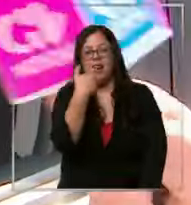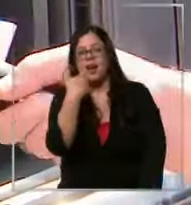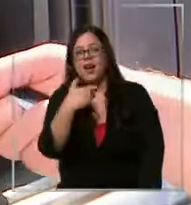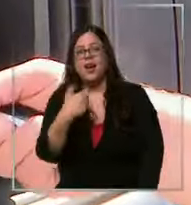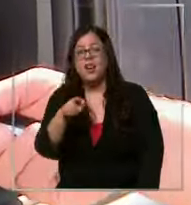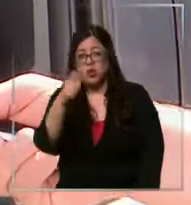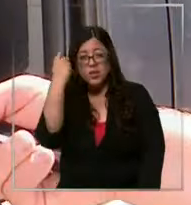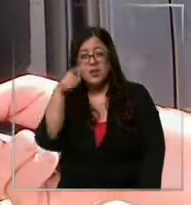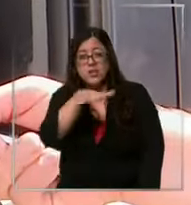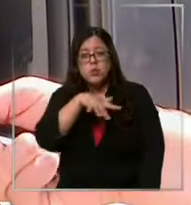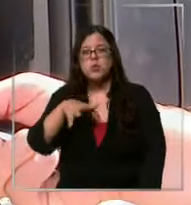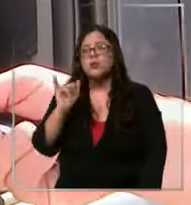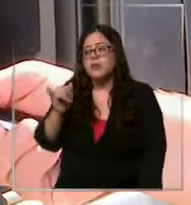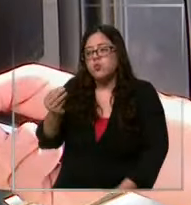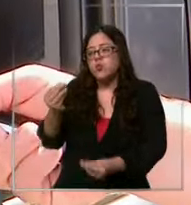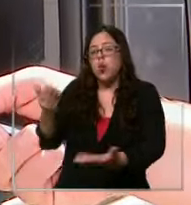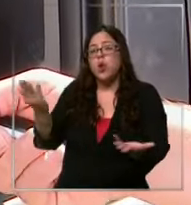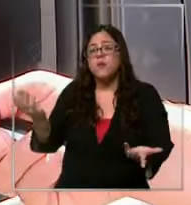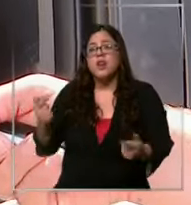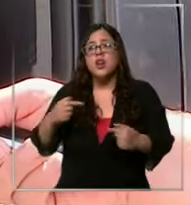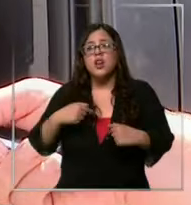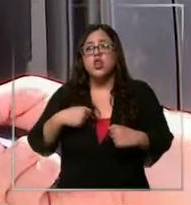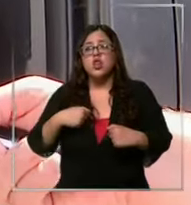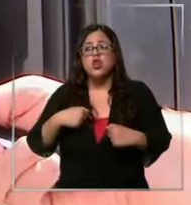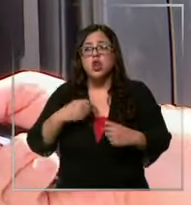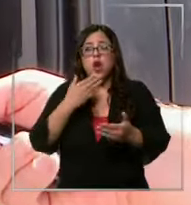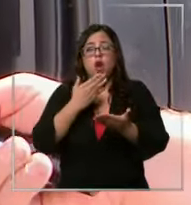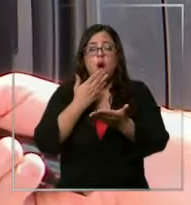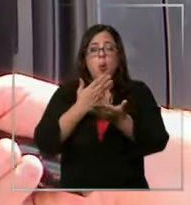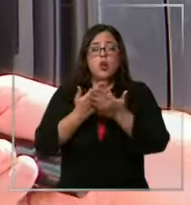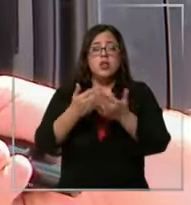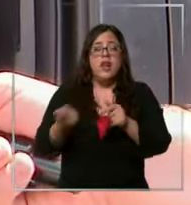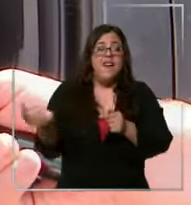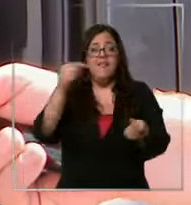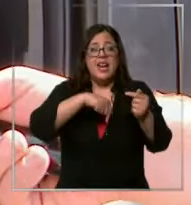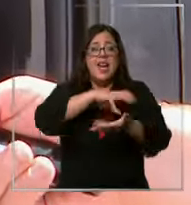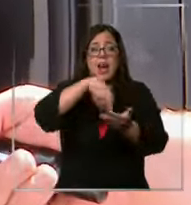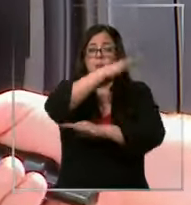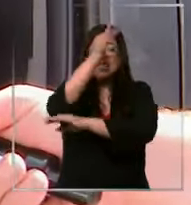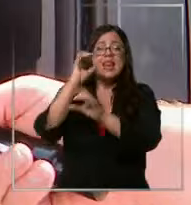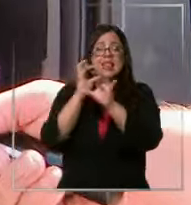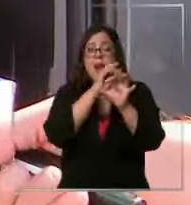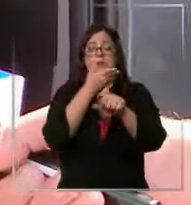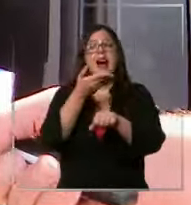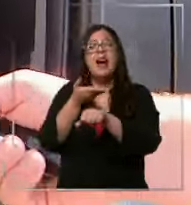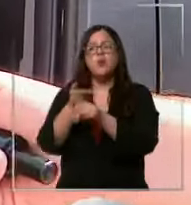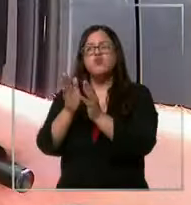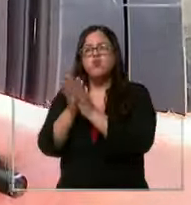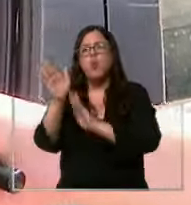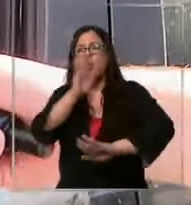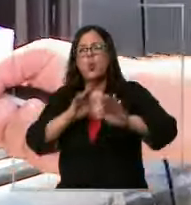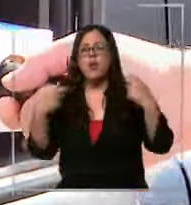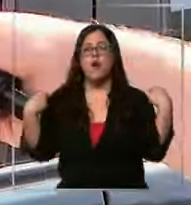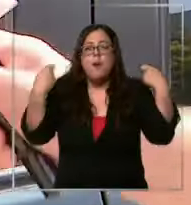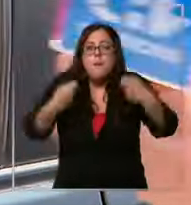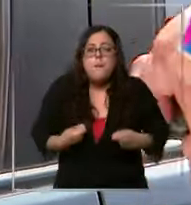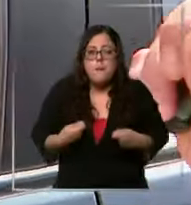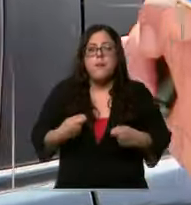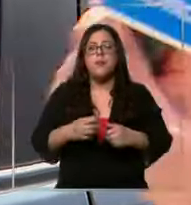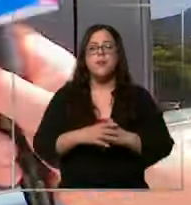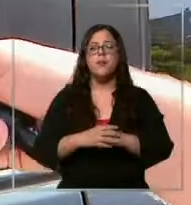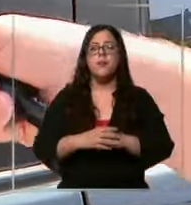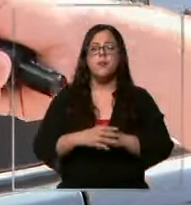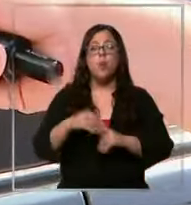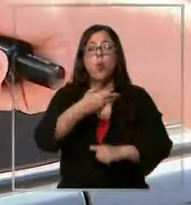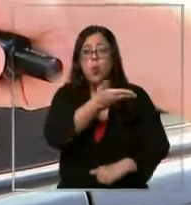¿Entiende la situación? Sí, pues lógico. Yo aliento cuando traigo a pasajeros a la base de armas, les digo que tengan cuidado con la mochila cuando van a terminar lo mismo. ¿Se